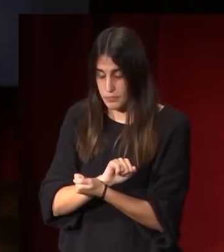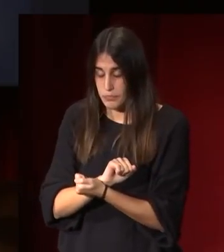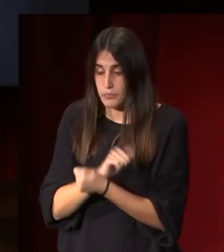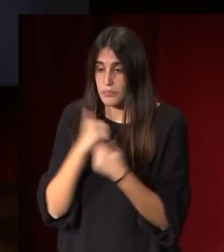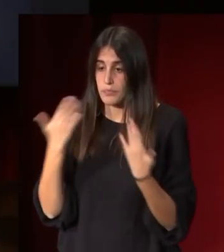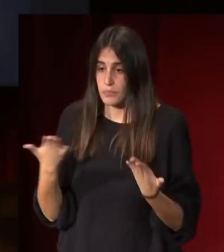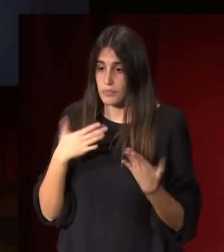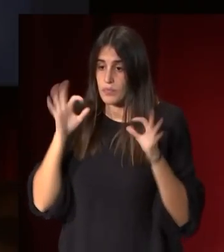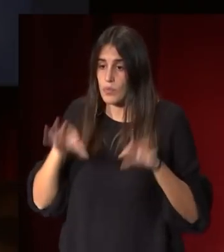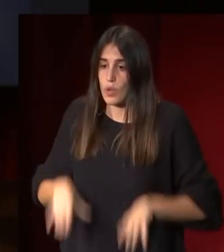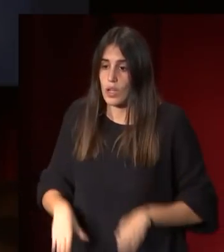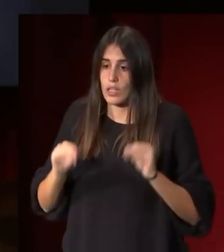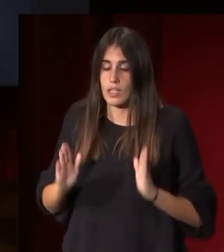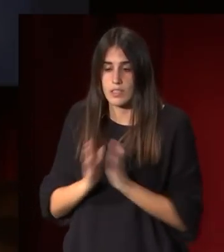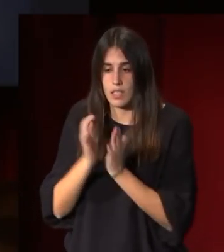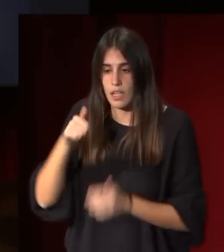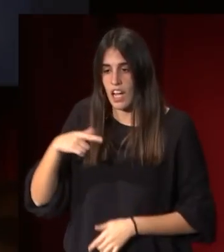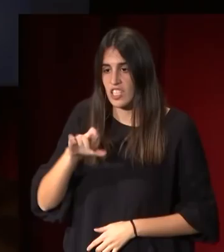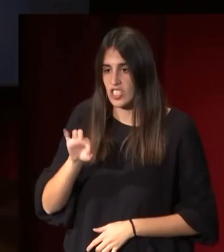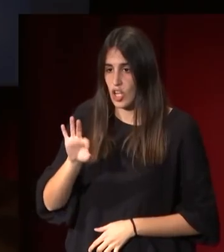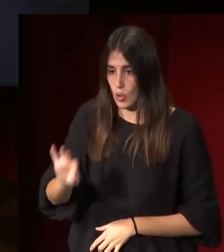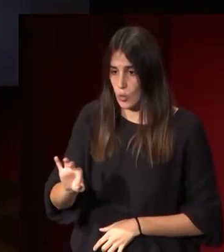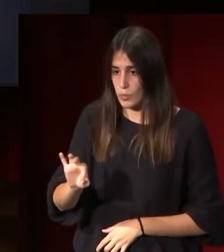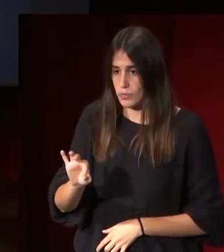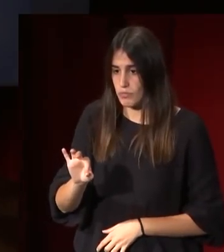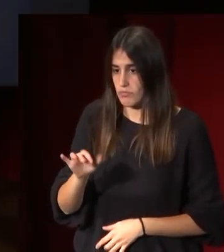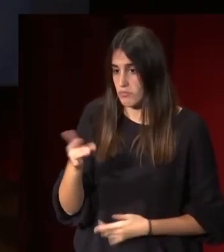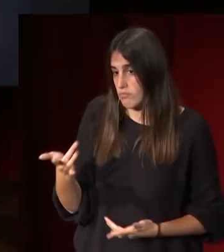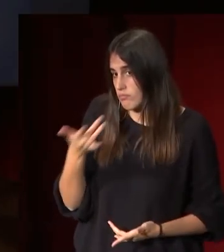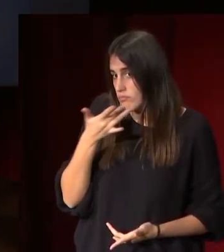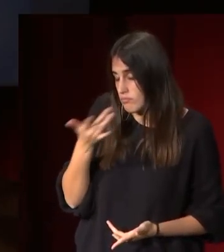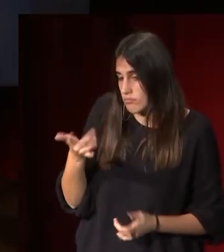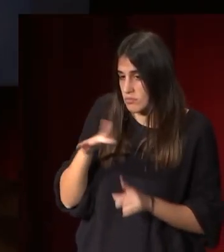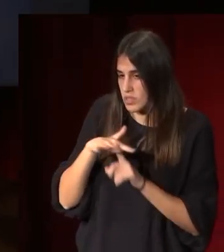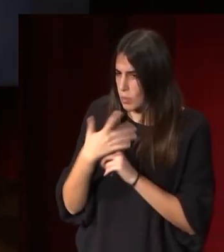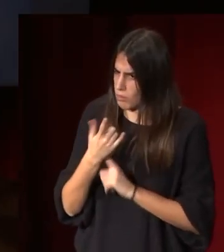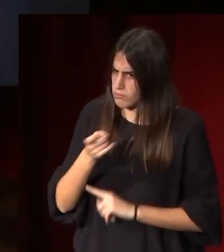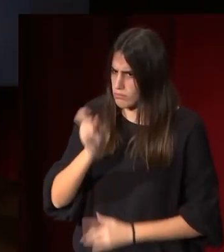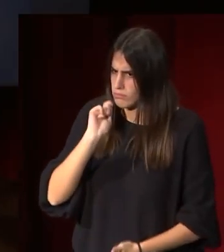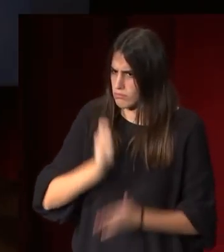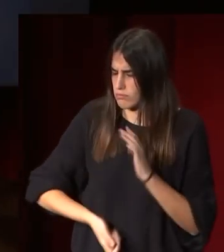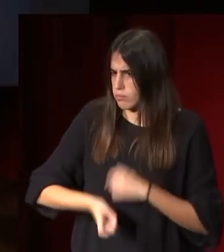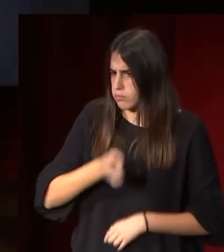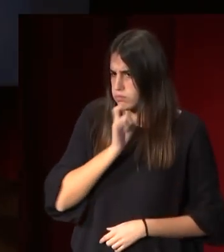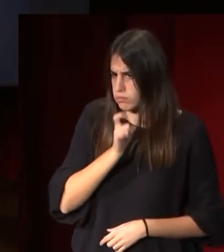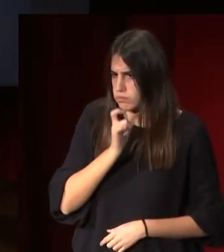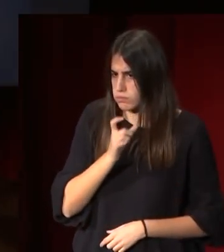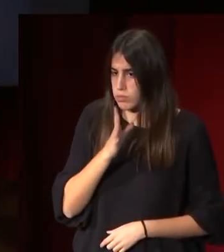en el castillo de Sant'Angelo digamos que en una circunstancia muy dura por dos razones